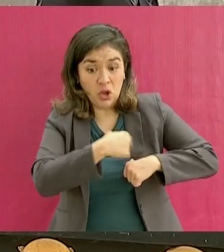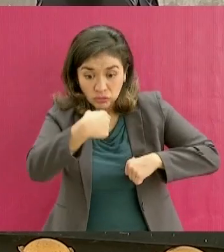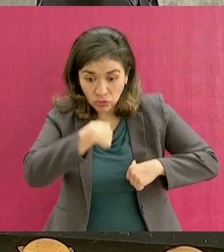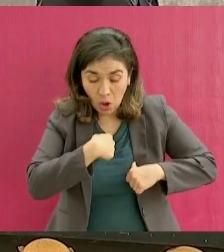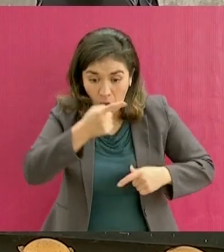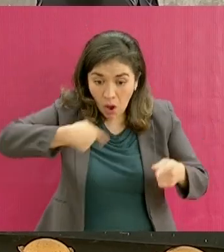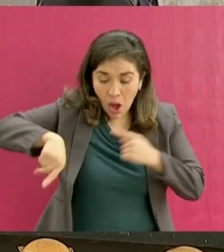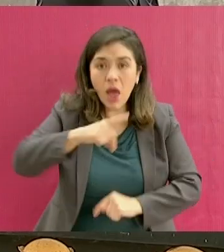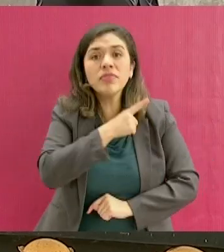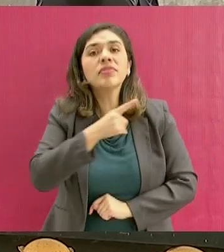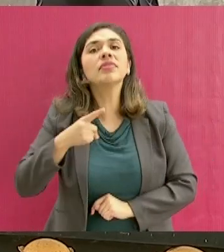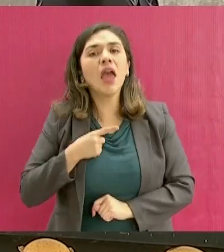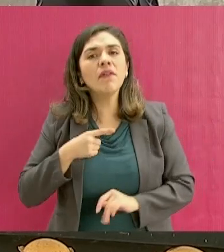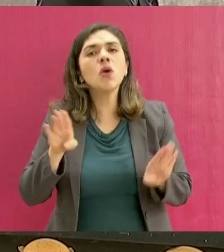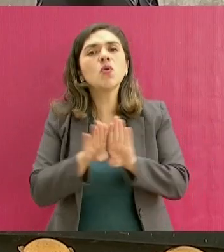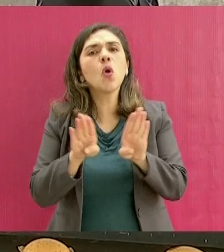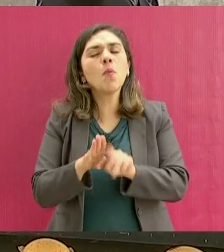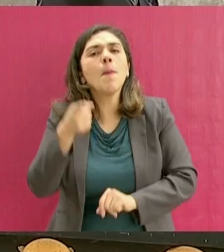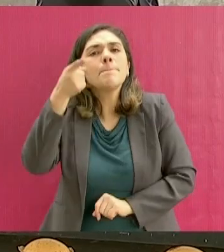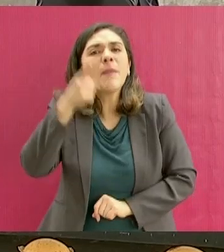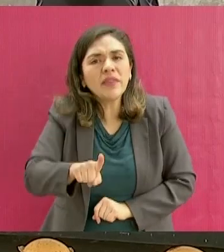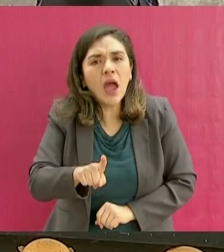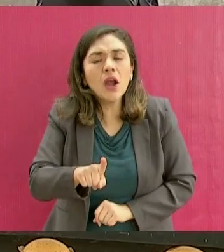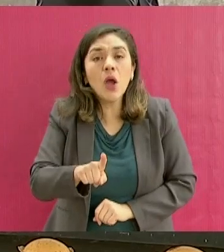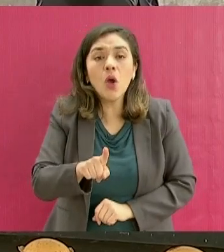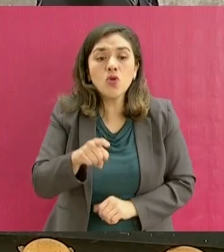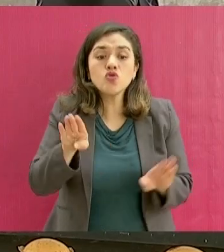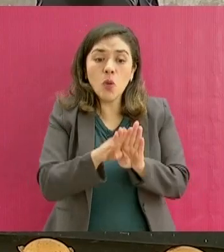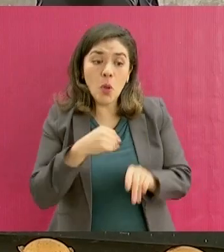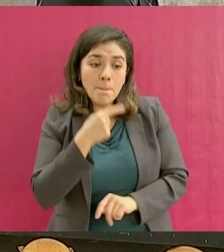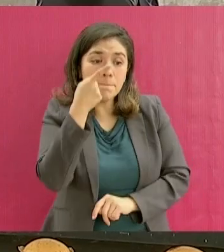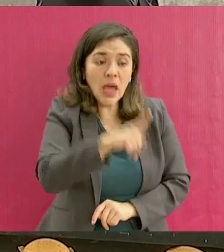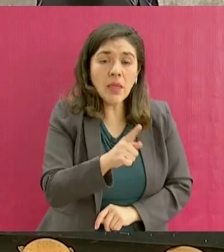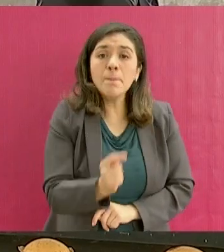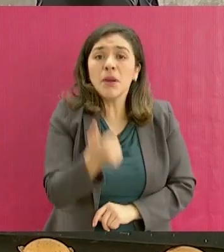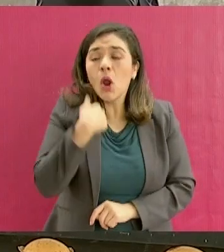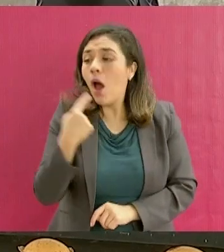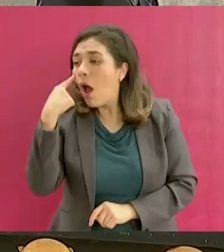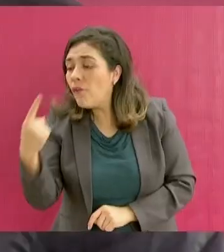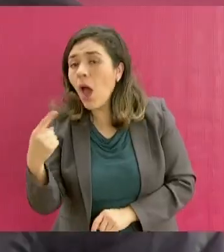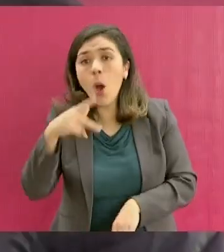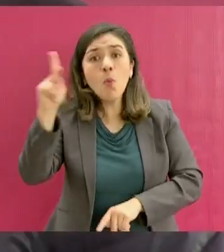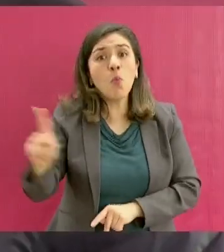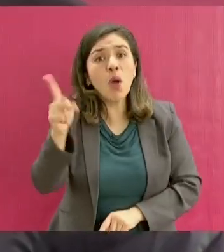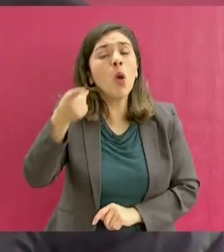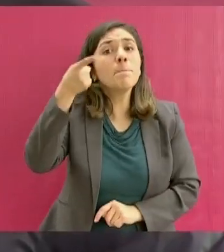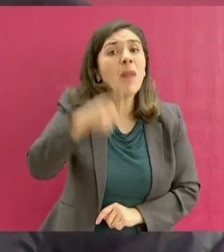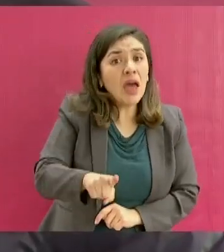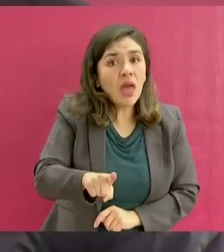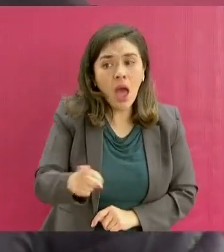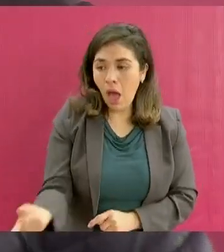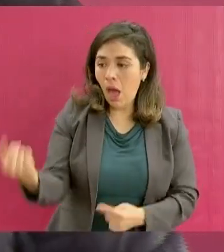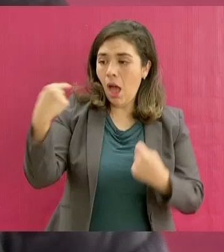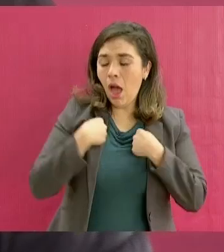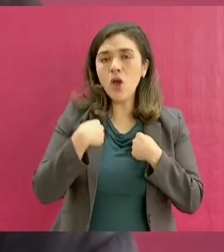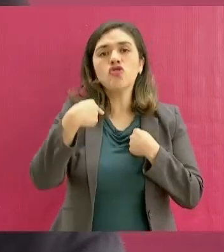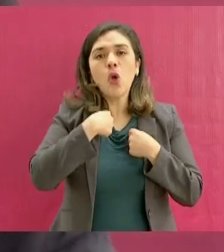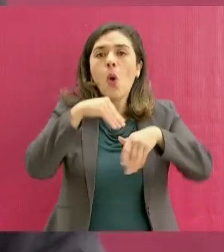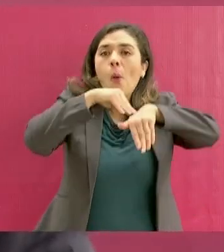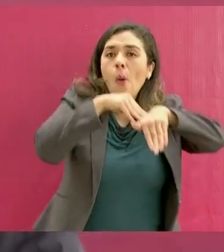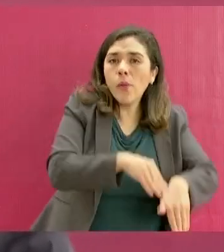mandar obedeciendo al pueblo en todo momento.